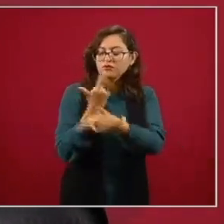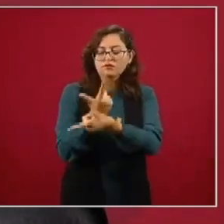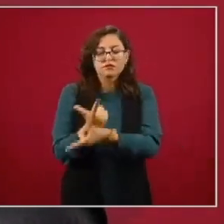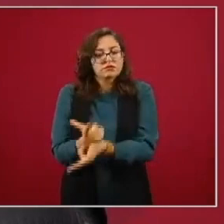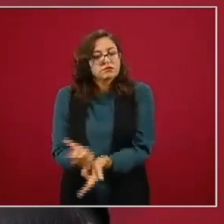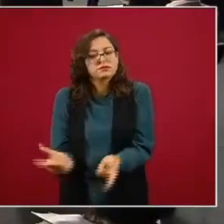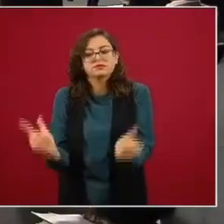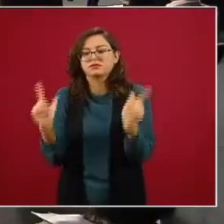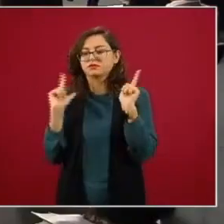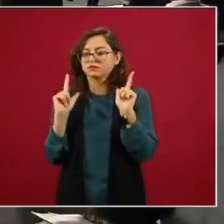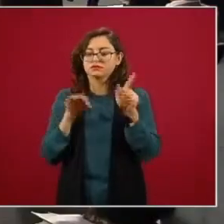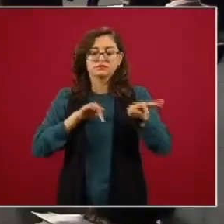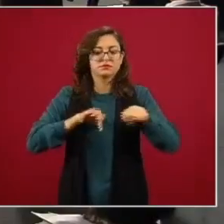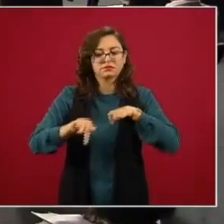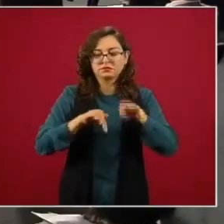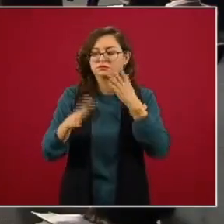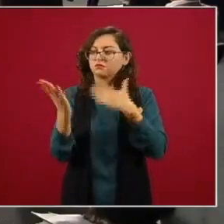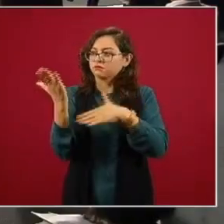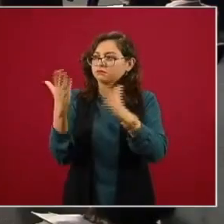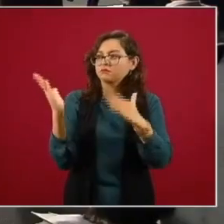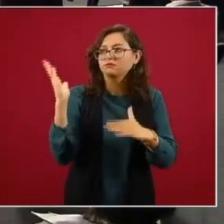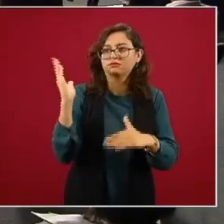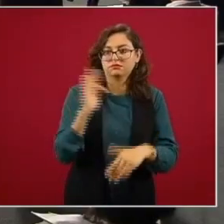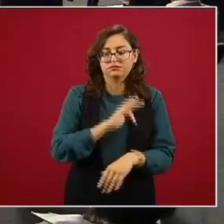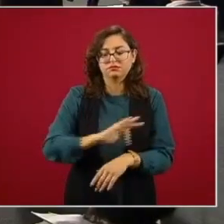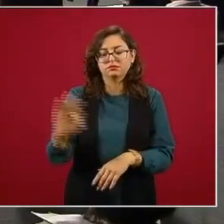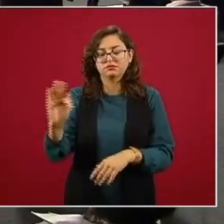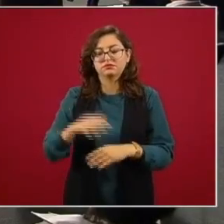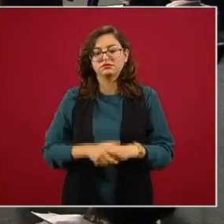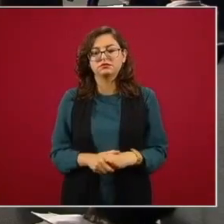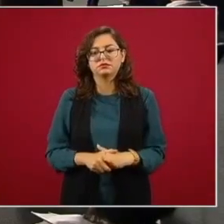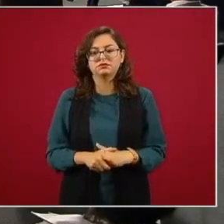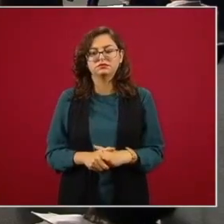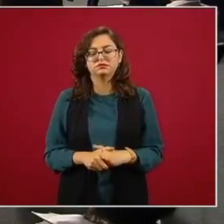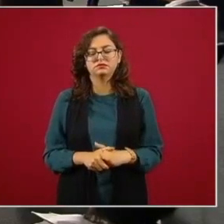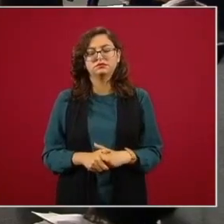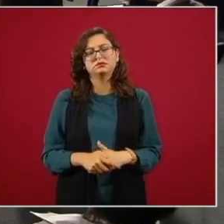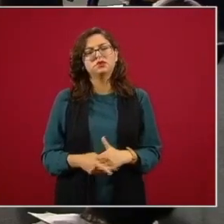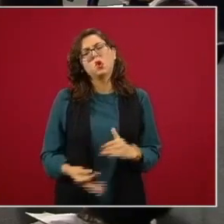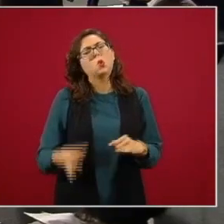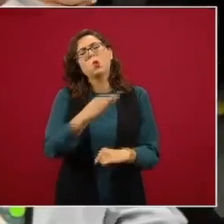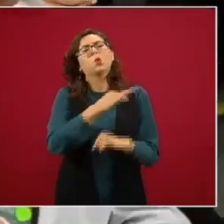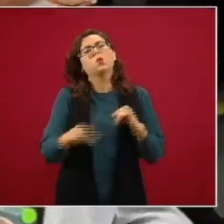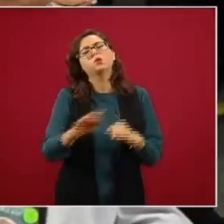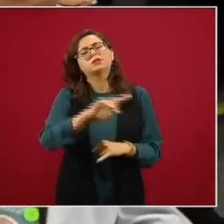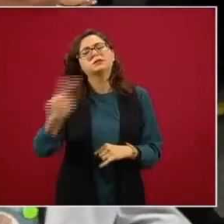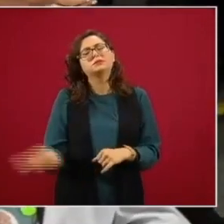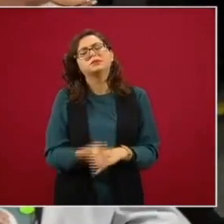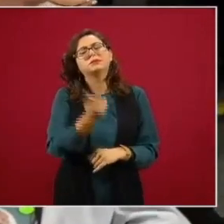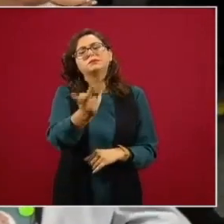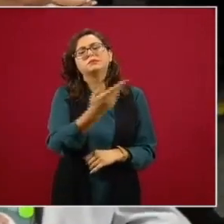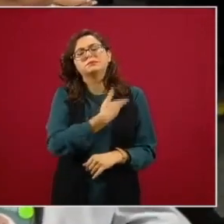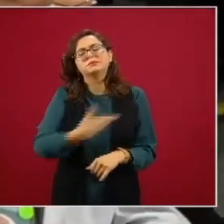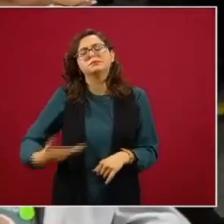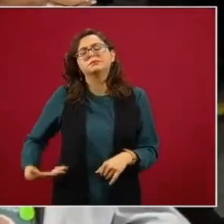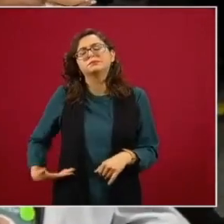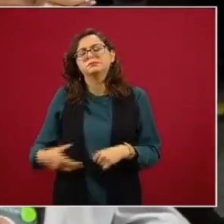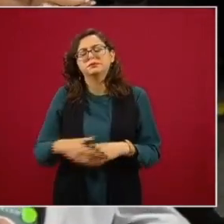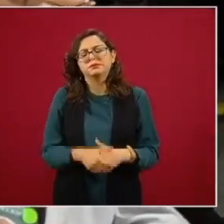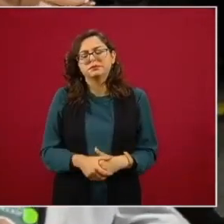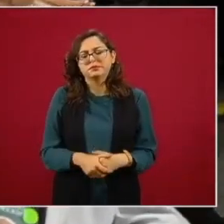y salir adelante y la última pregunta presidente con respecto al